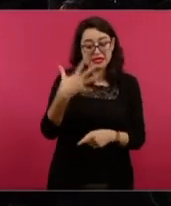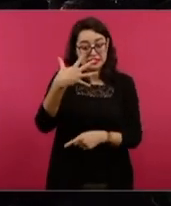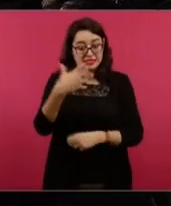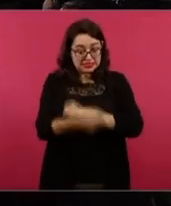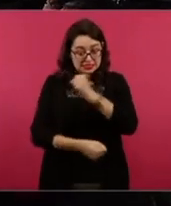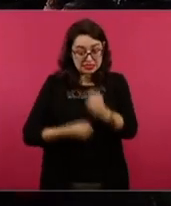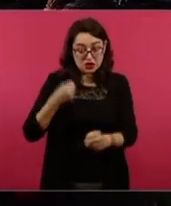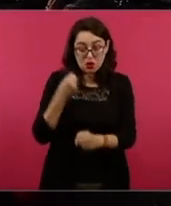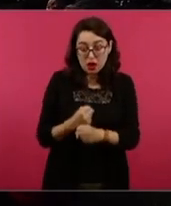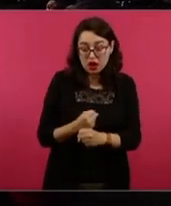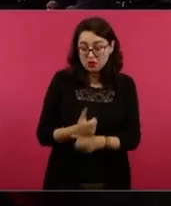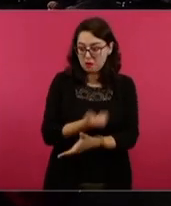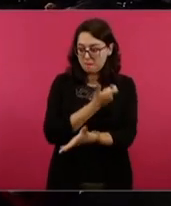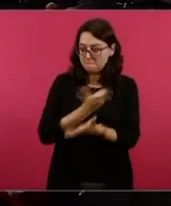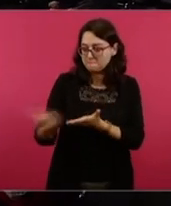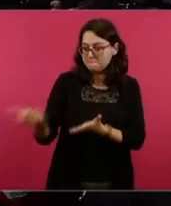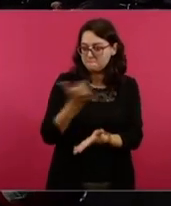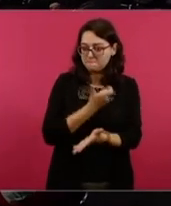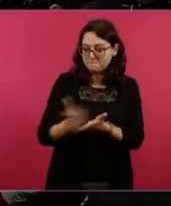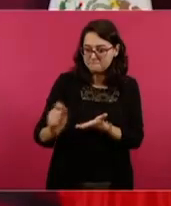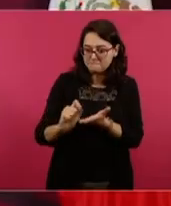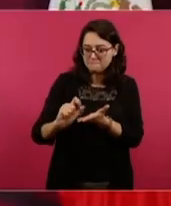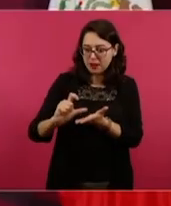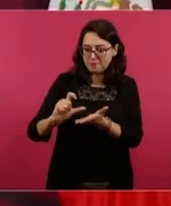algo que no pasaba en 40 años